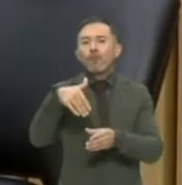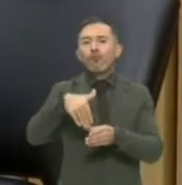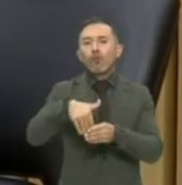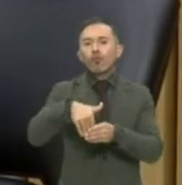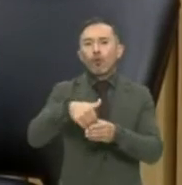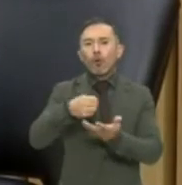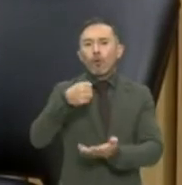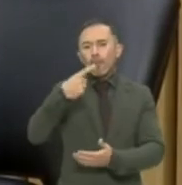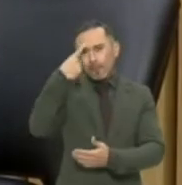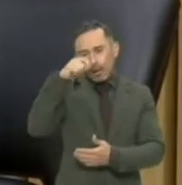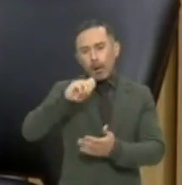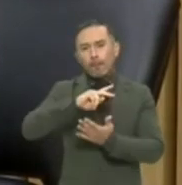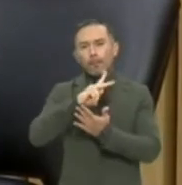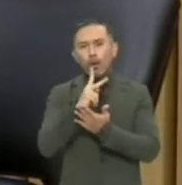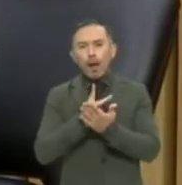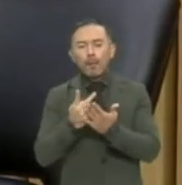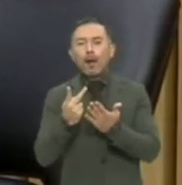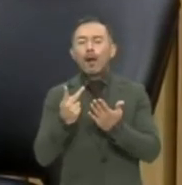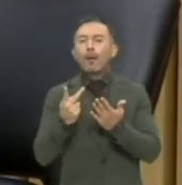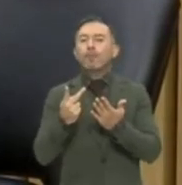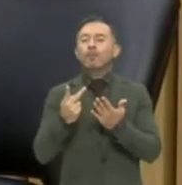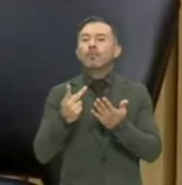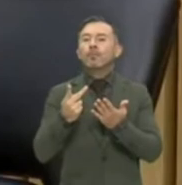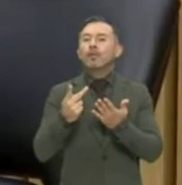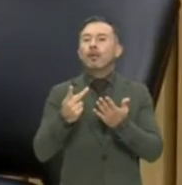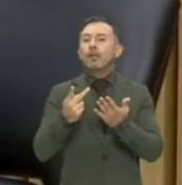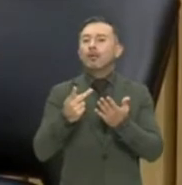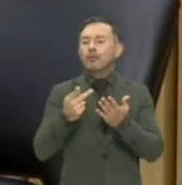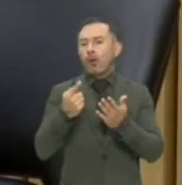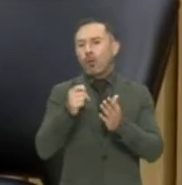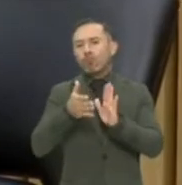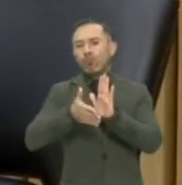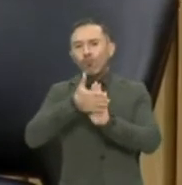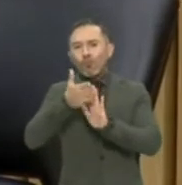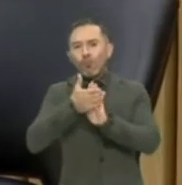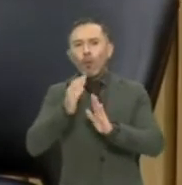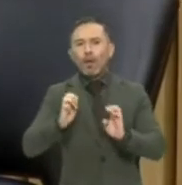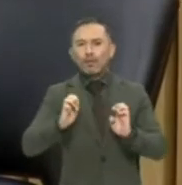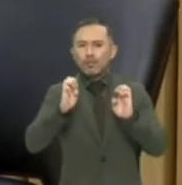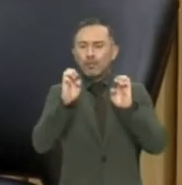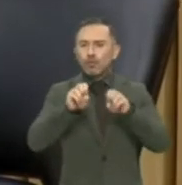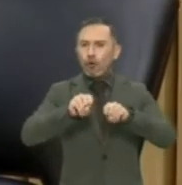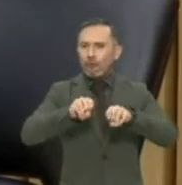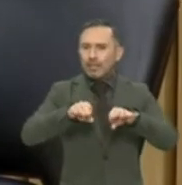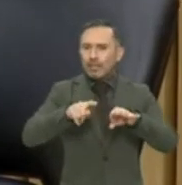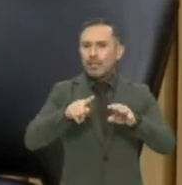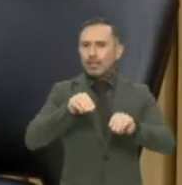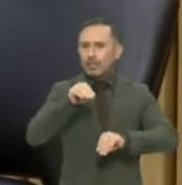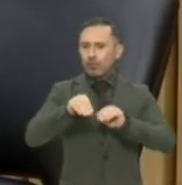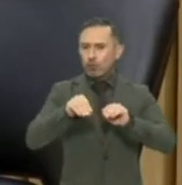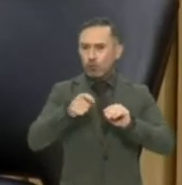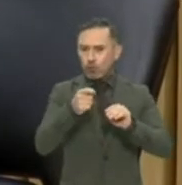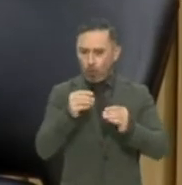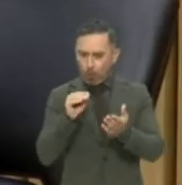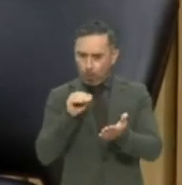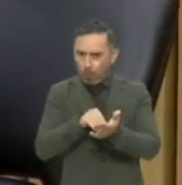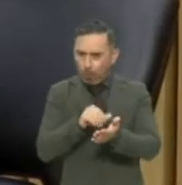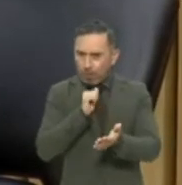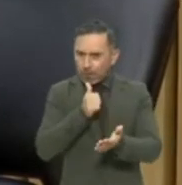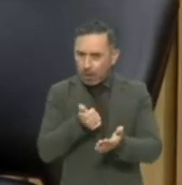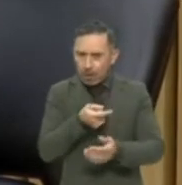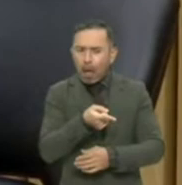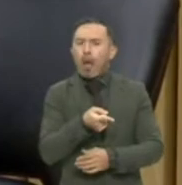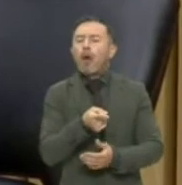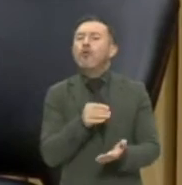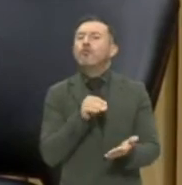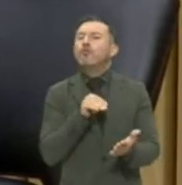programa para la infraestructura inmobiliaria. Todavía hay de dónde echar mano para